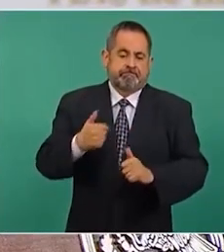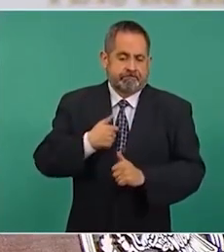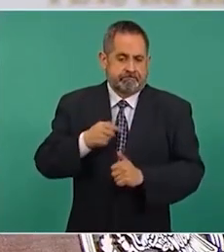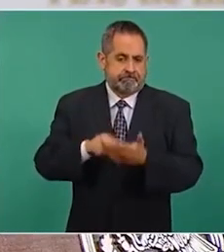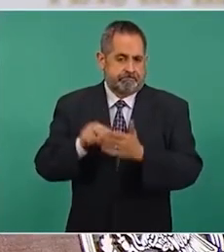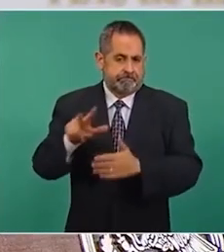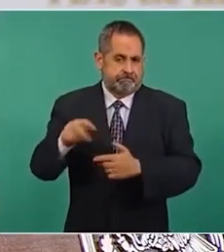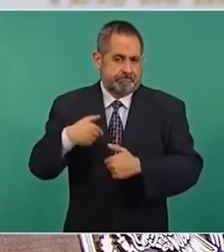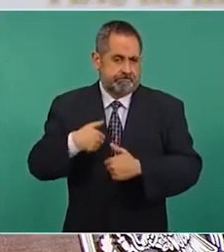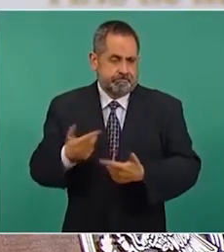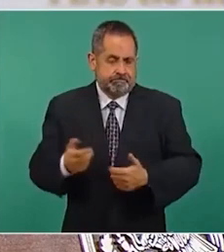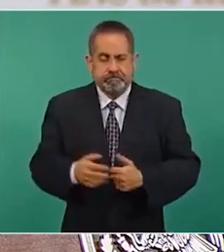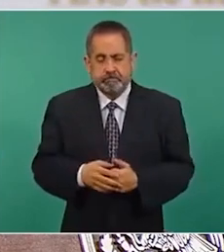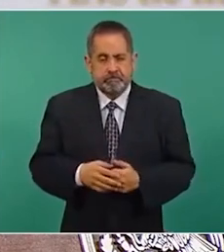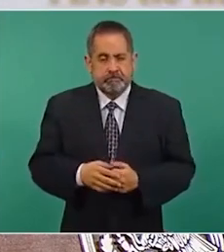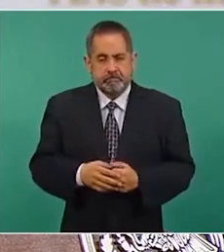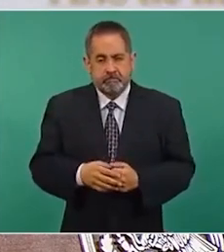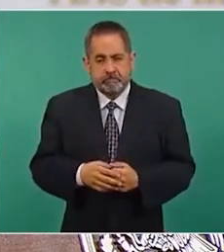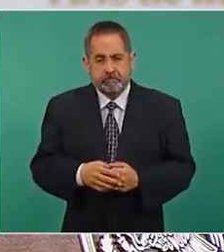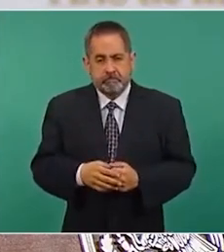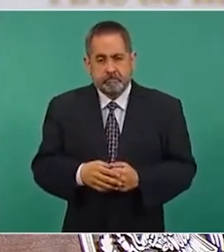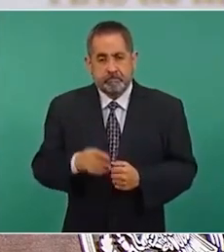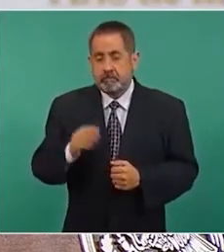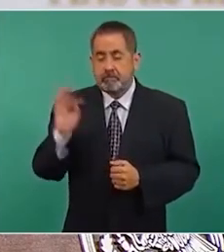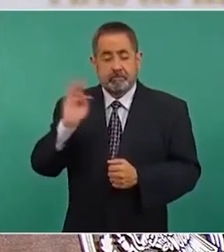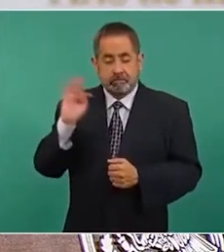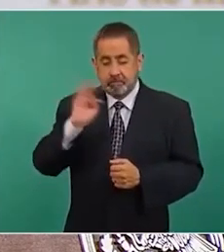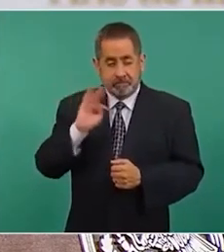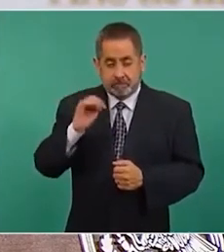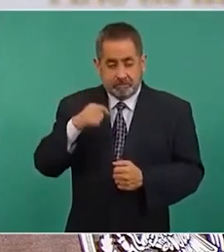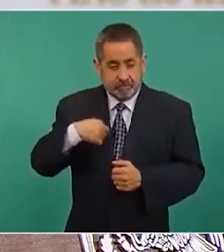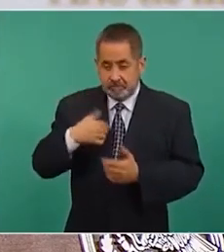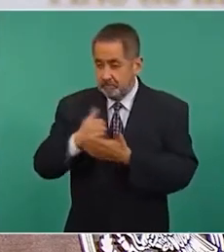y un caos en el país